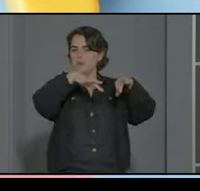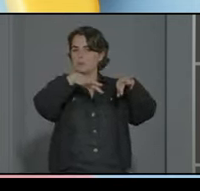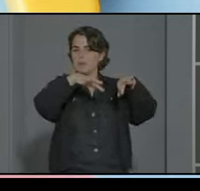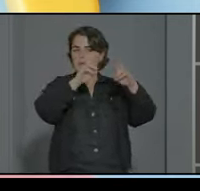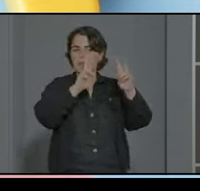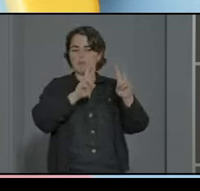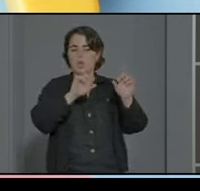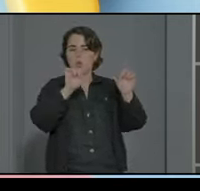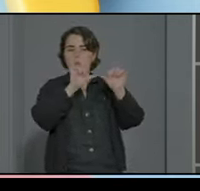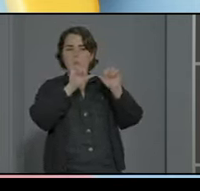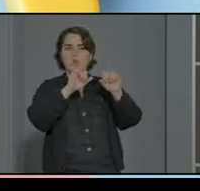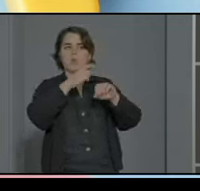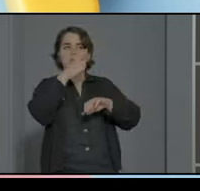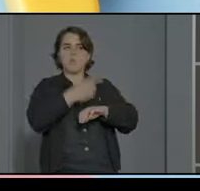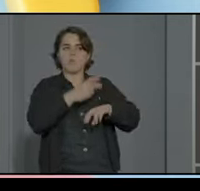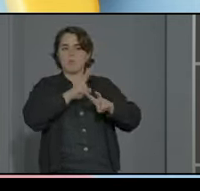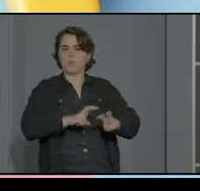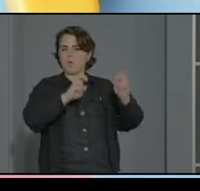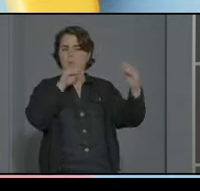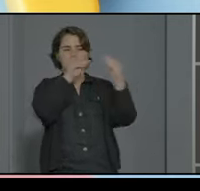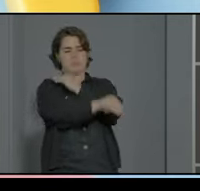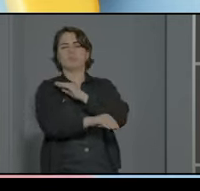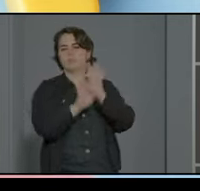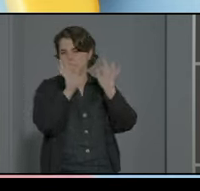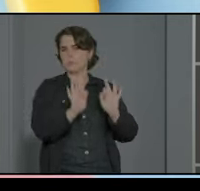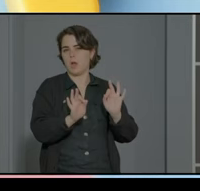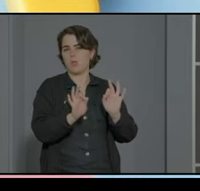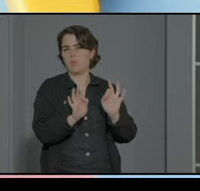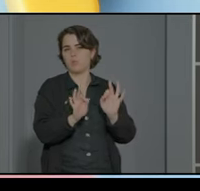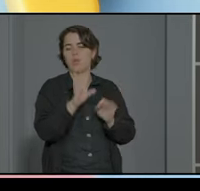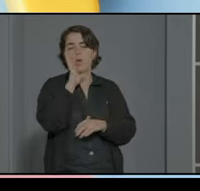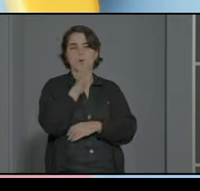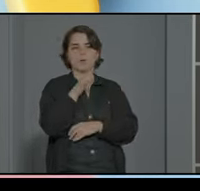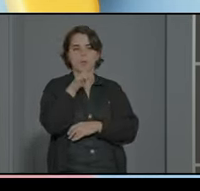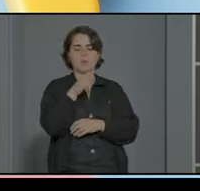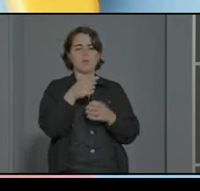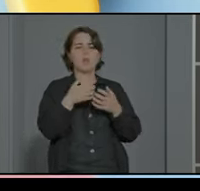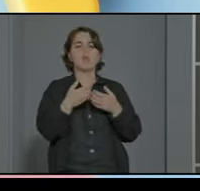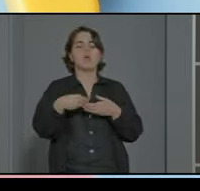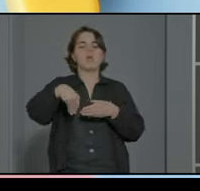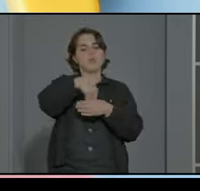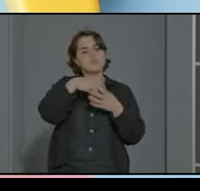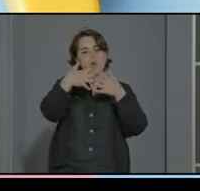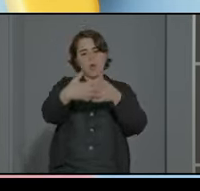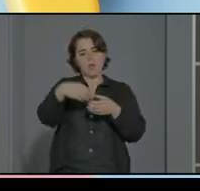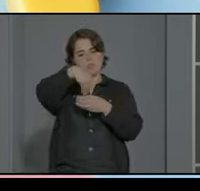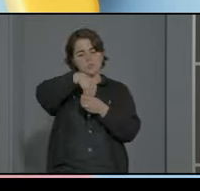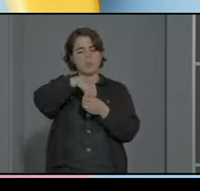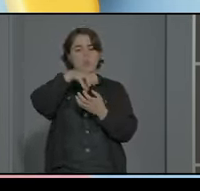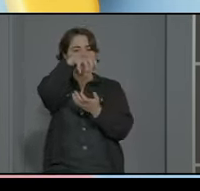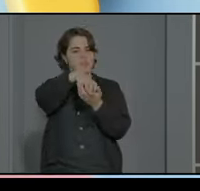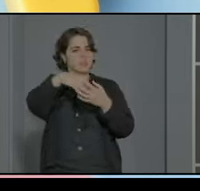con el nuevo dictamen que les están proponiendo porque están luchando por esa educación inclusiva en centros ordinarios